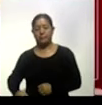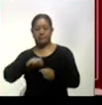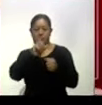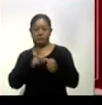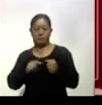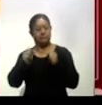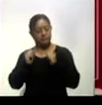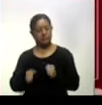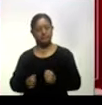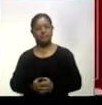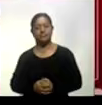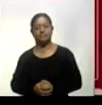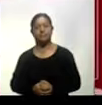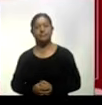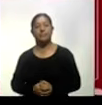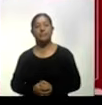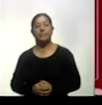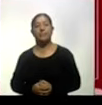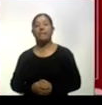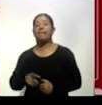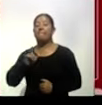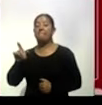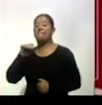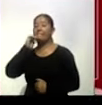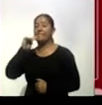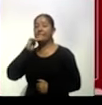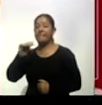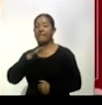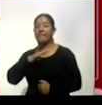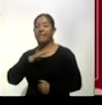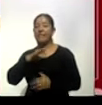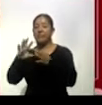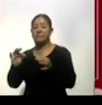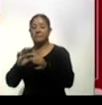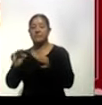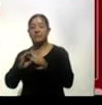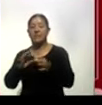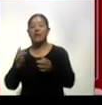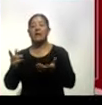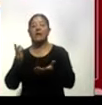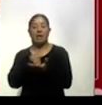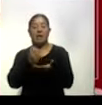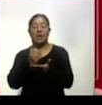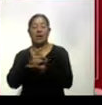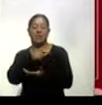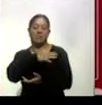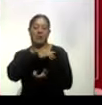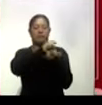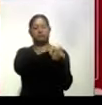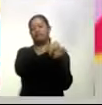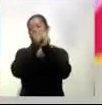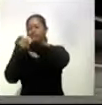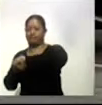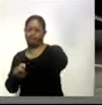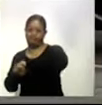subrayó. Dijo que en su mensaje dará a conocer los logros obtenidos en lo que llamó el proceso de transformación de la vida pública del